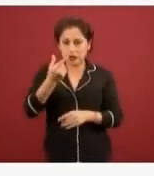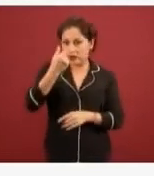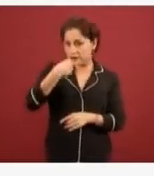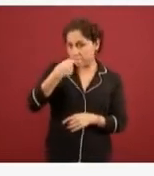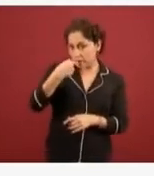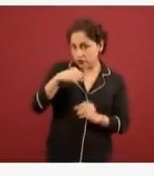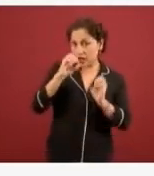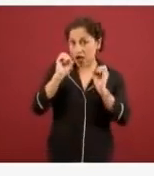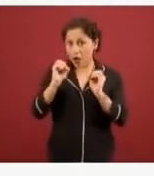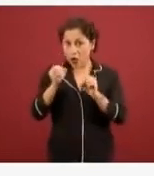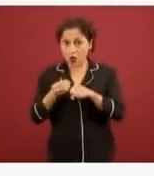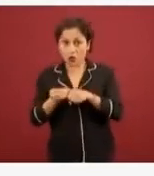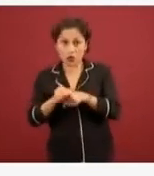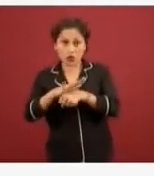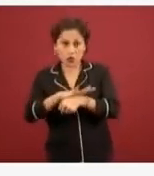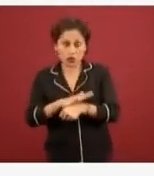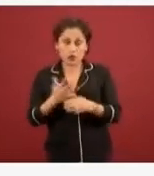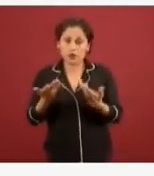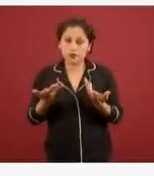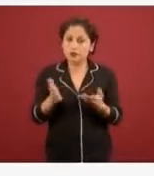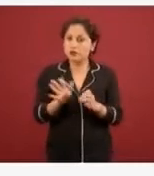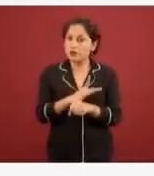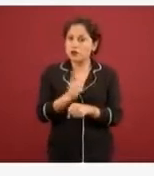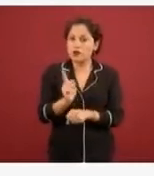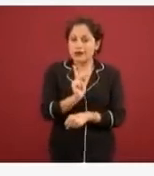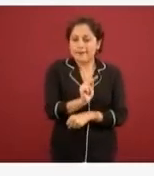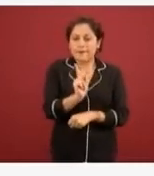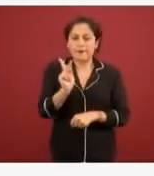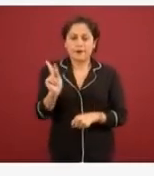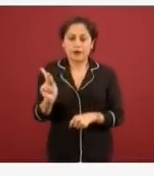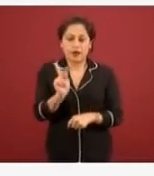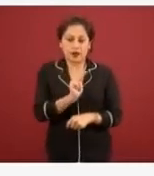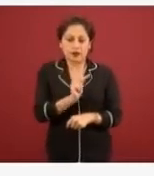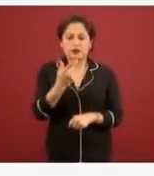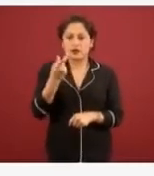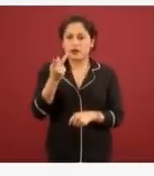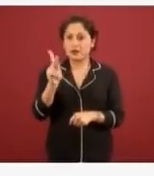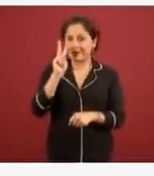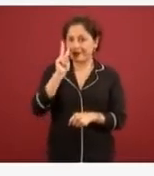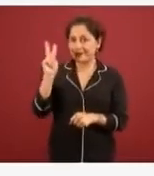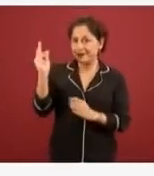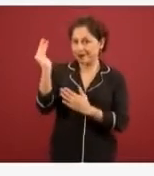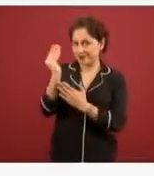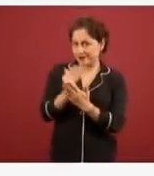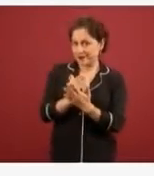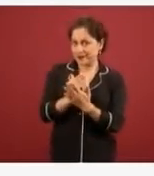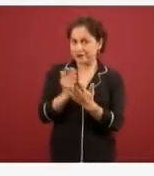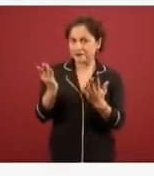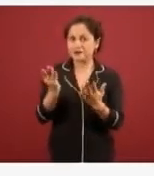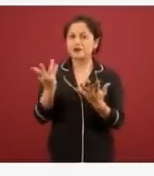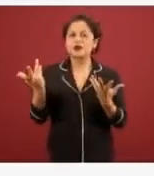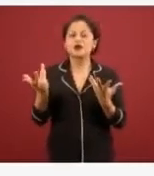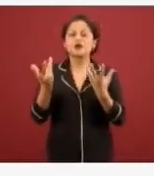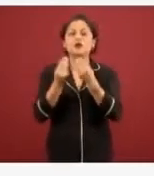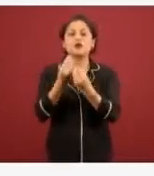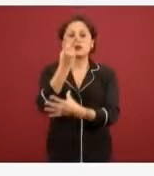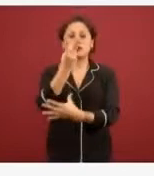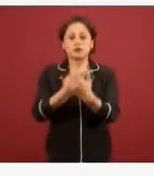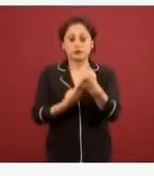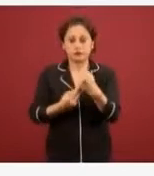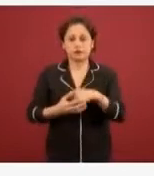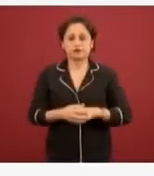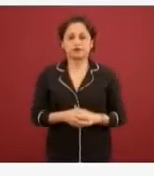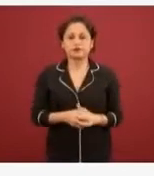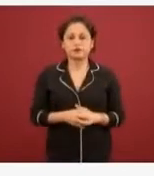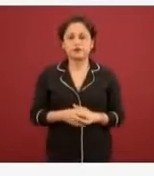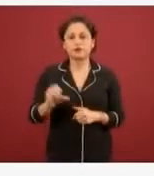Es prácticamente idéntica y son menos, obviamente. Estas forman parte de estas. Y estas,